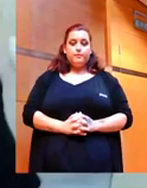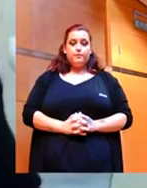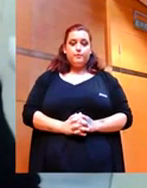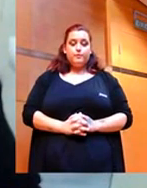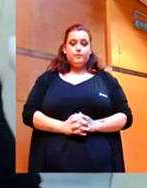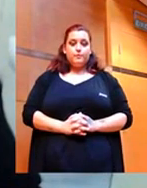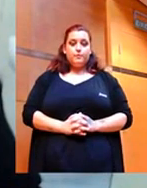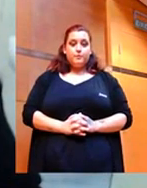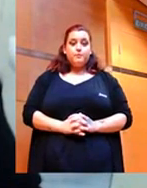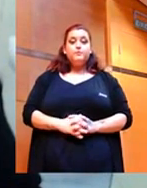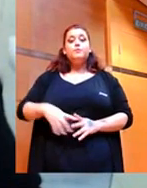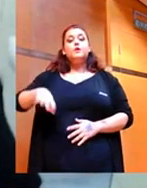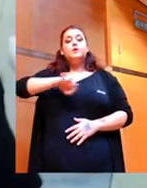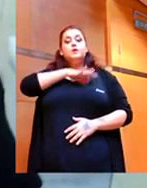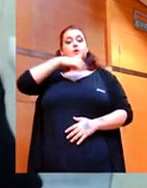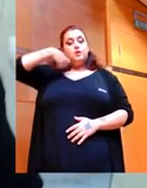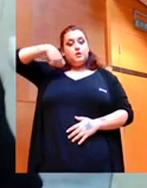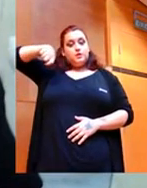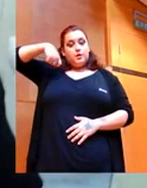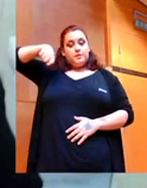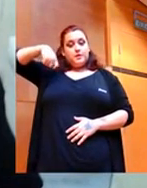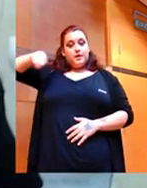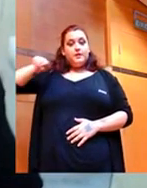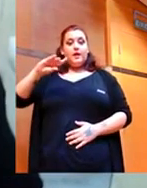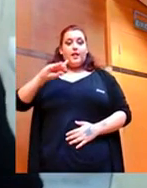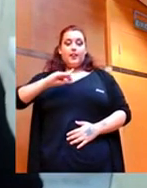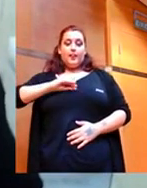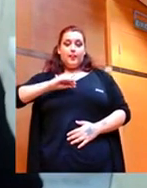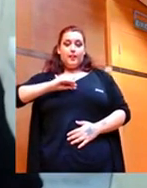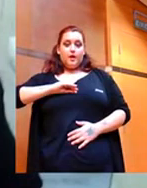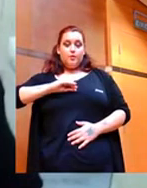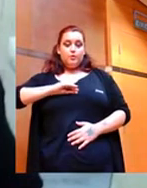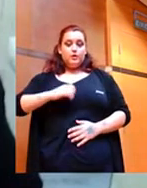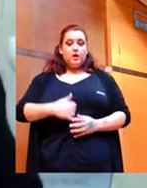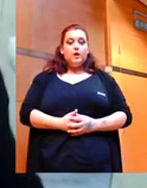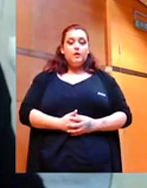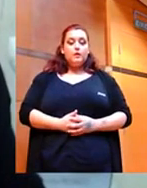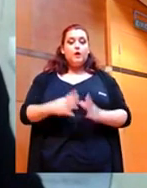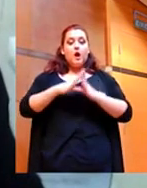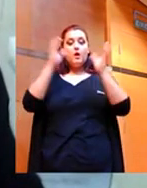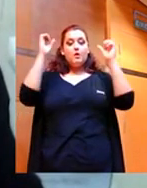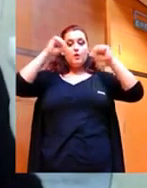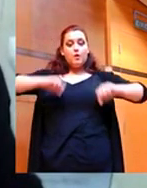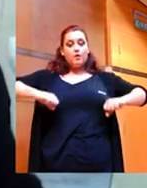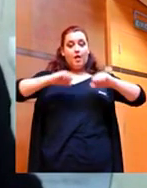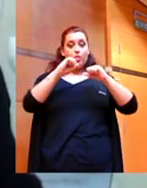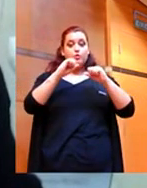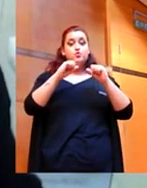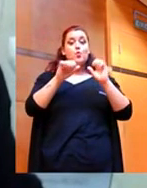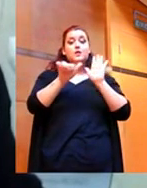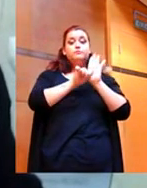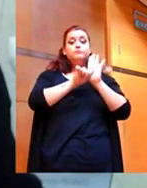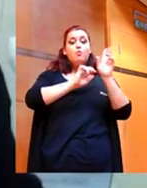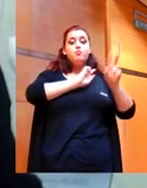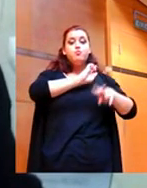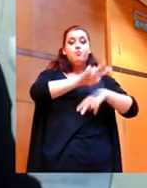Señor presidente, tanto el diputado Rafael como yo vamos a acordar una serie de modificaciones, pero creo que